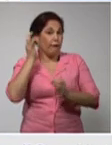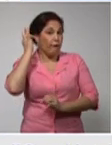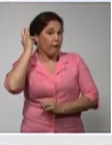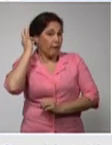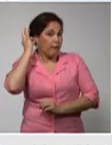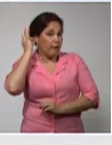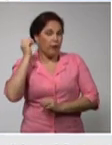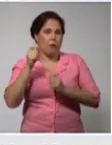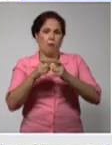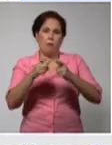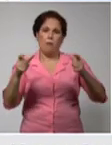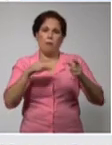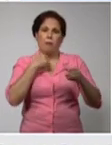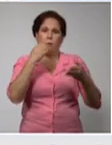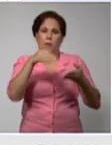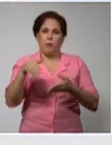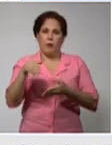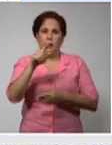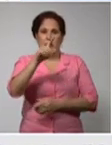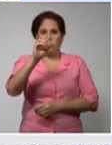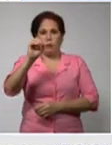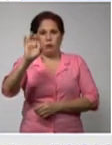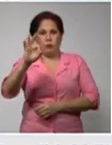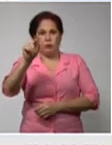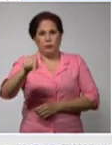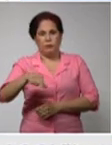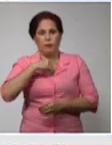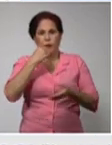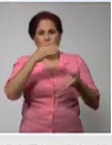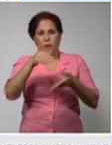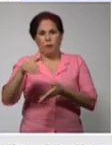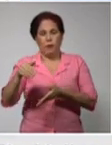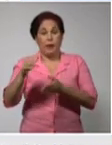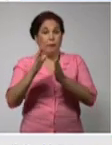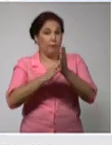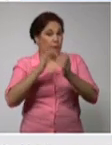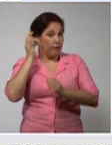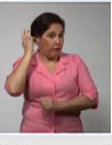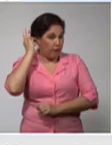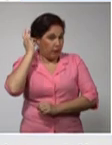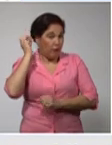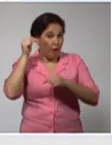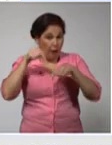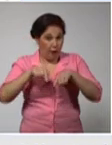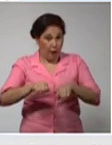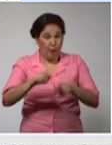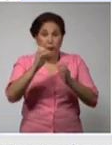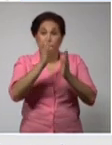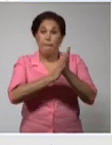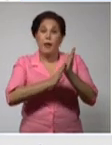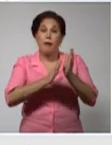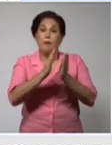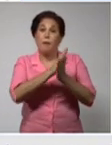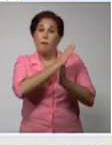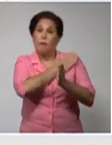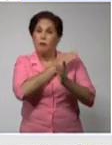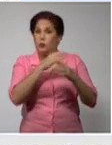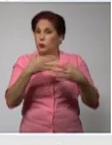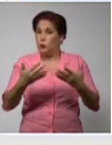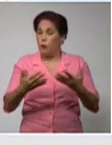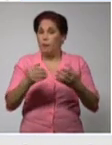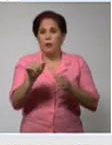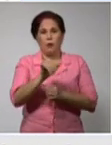elevada 108 personas fallecieron en este mes pues ya en este mes pues llevamos una cifra también